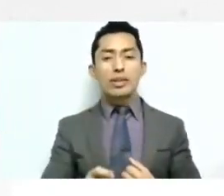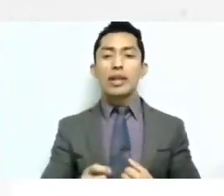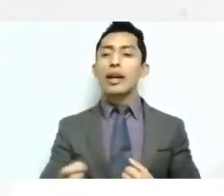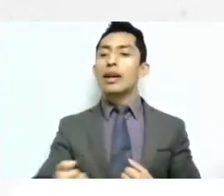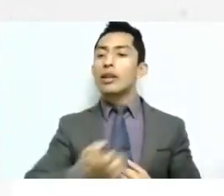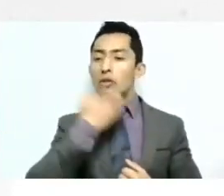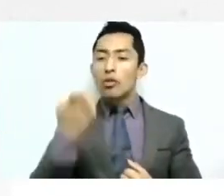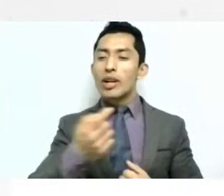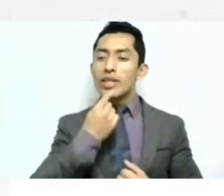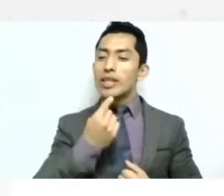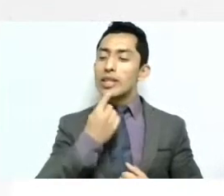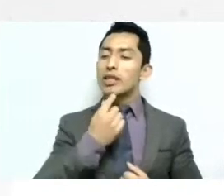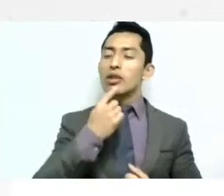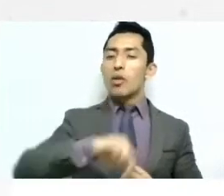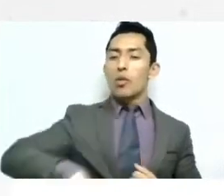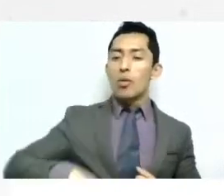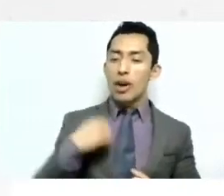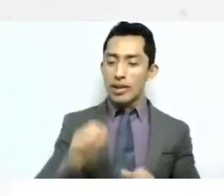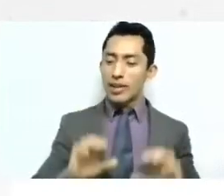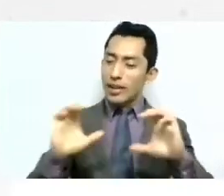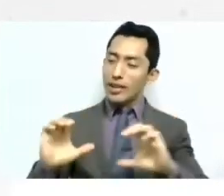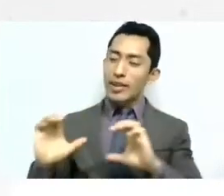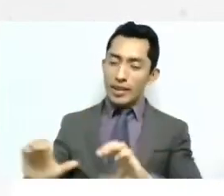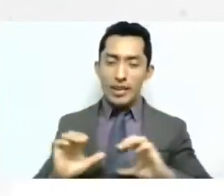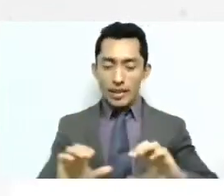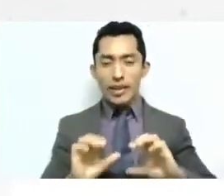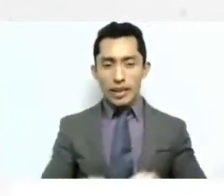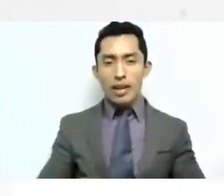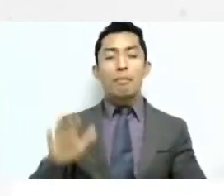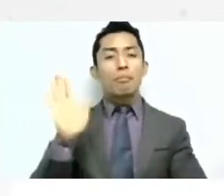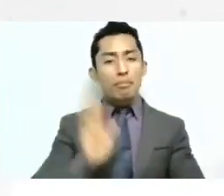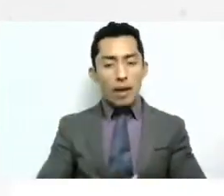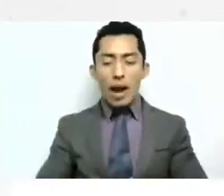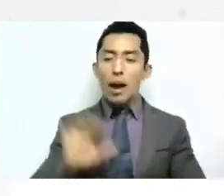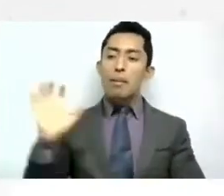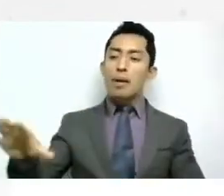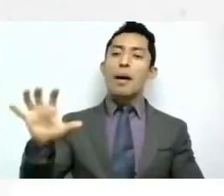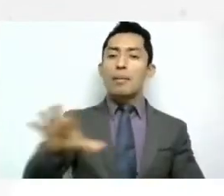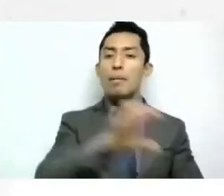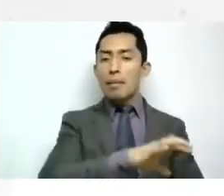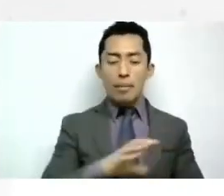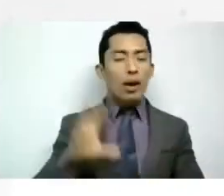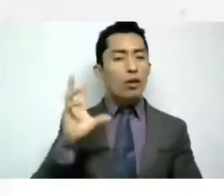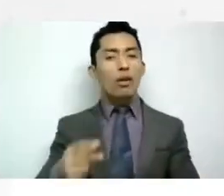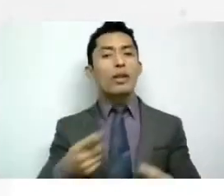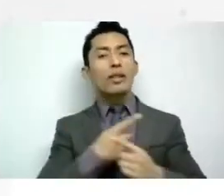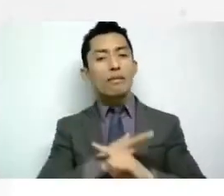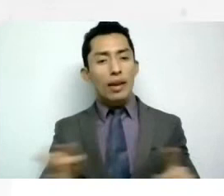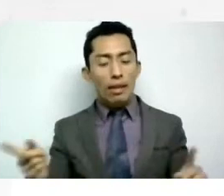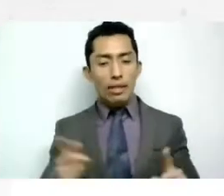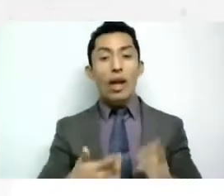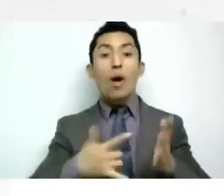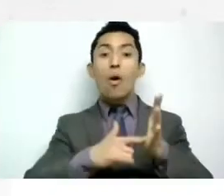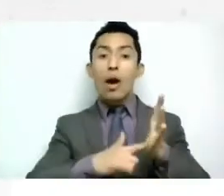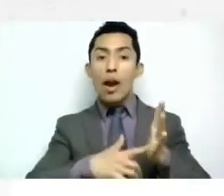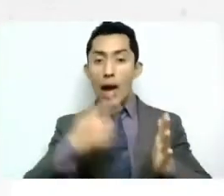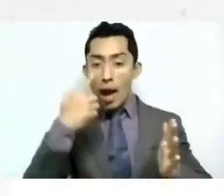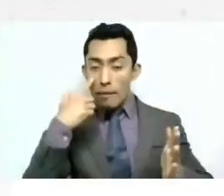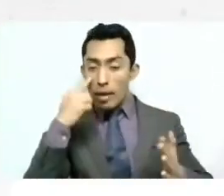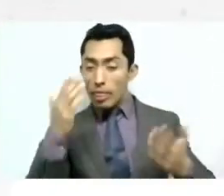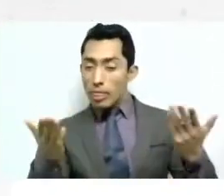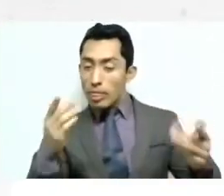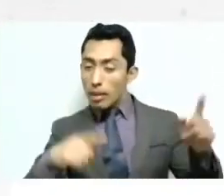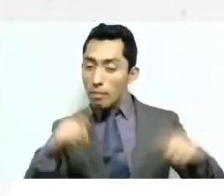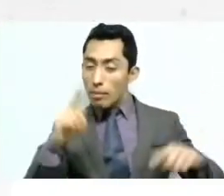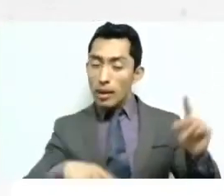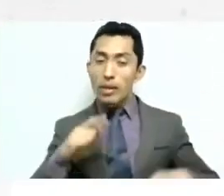para este para edades más avanzadas sino ver la forma de que los horarios de los padres